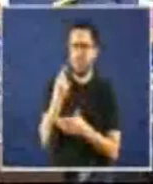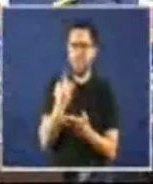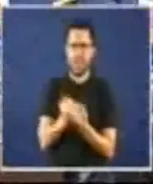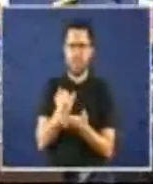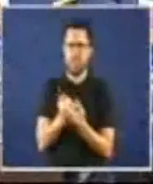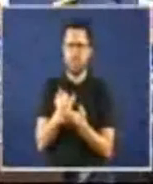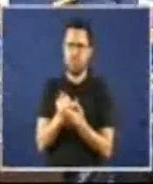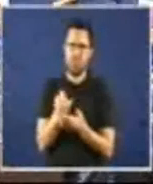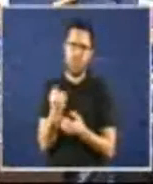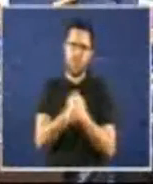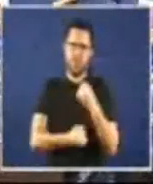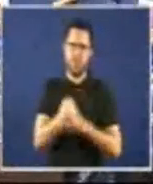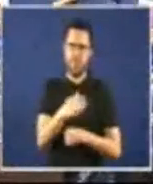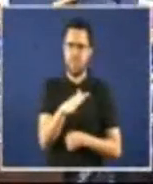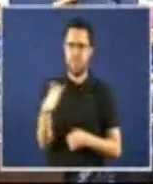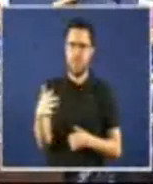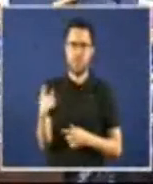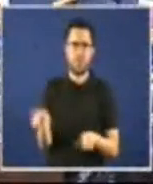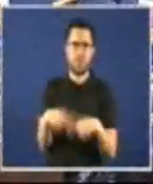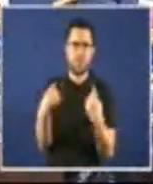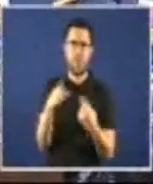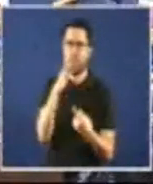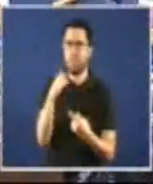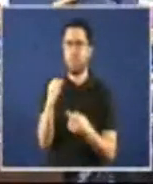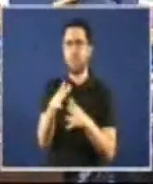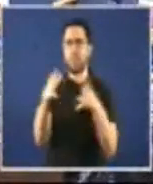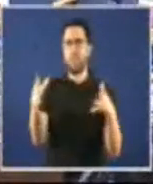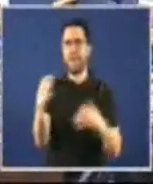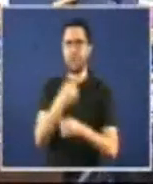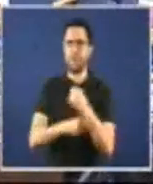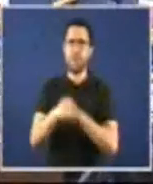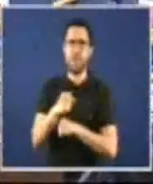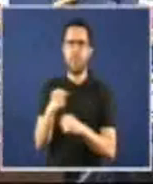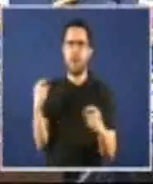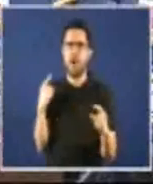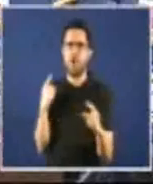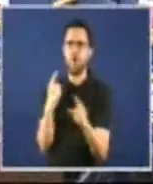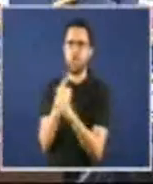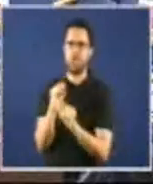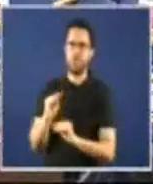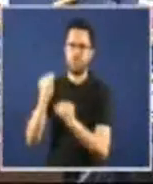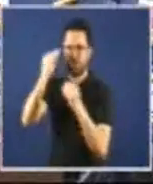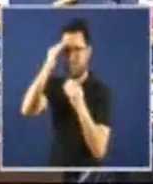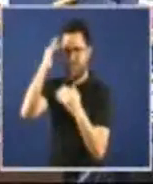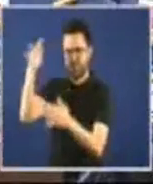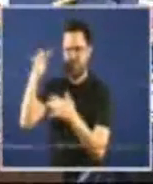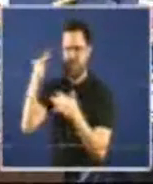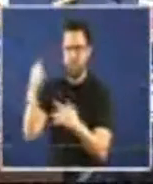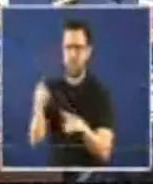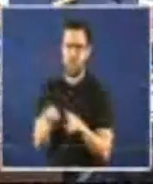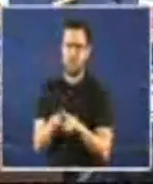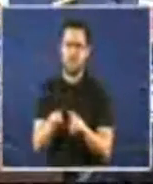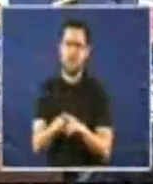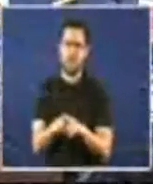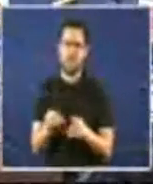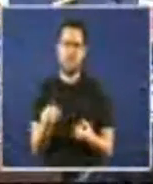macroeconomía vai contra as súas creencias e o tuan como os racionarios teólogos de Trento frente